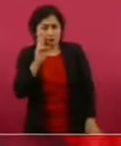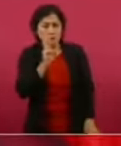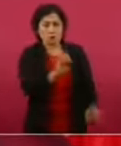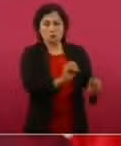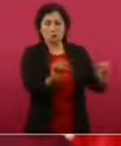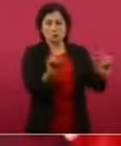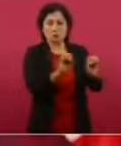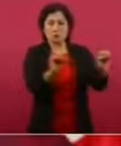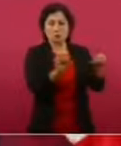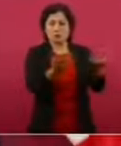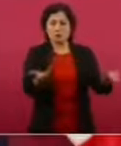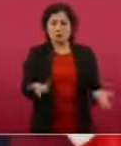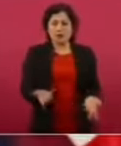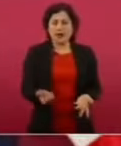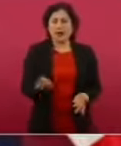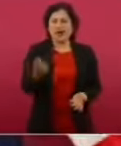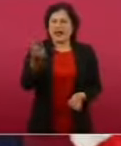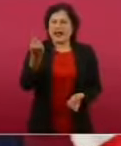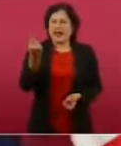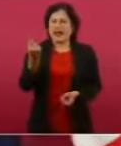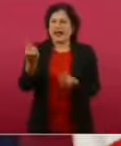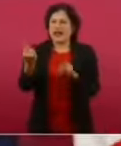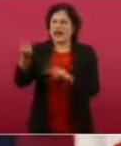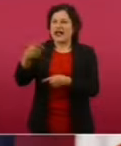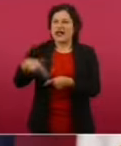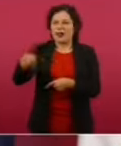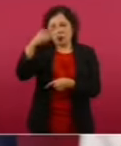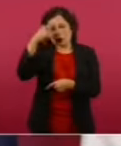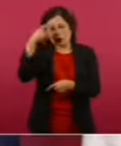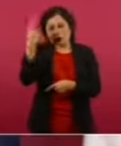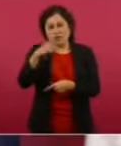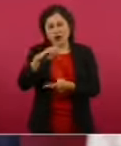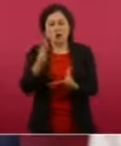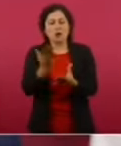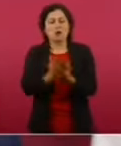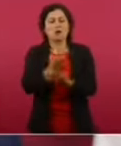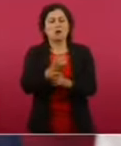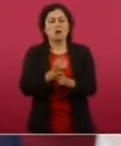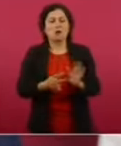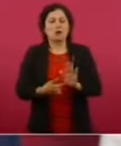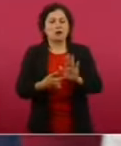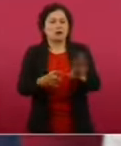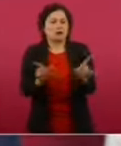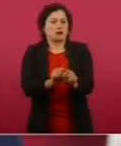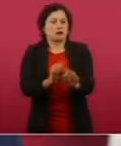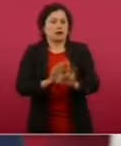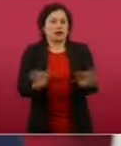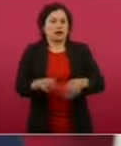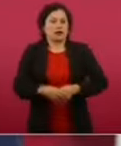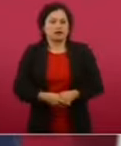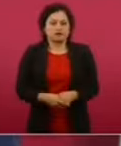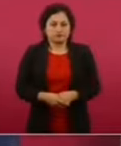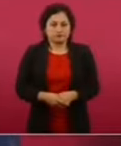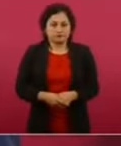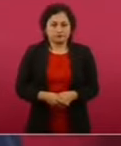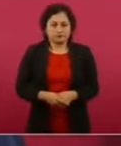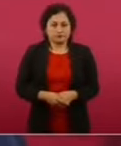para cumplir con el expediente, para